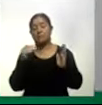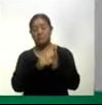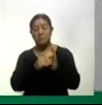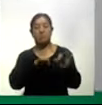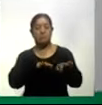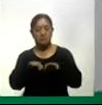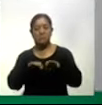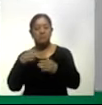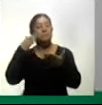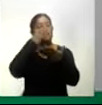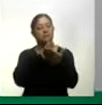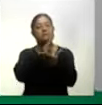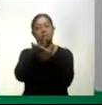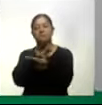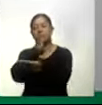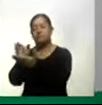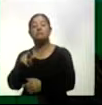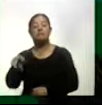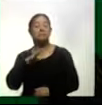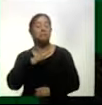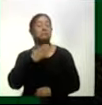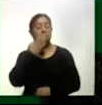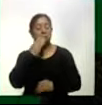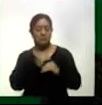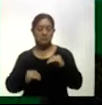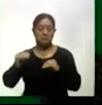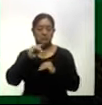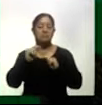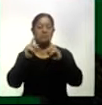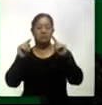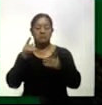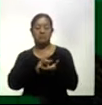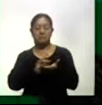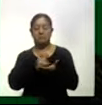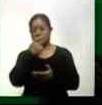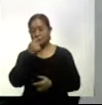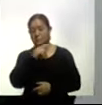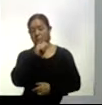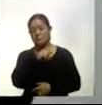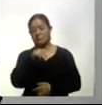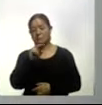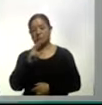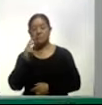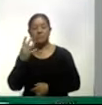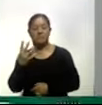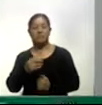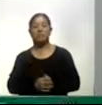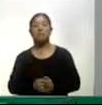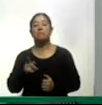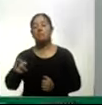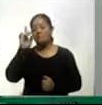asimismo resaltó la efectividad que tiene en Flaxcala el tratamiento TNR4 y comentó que la